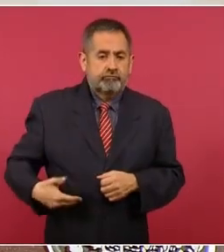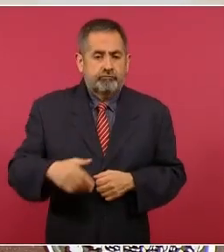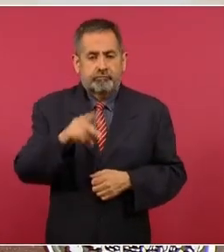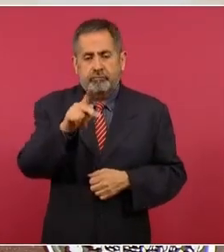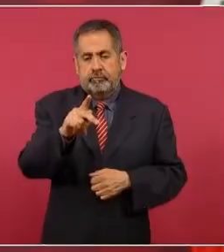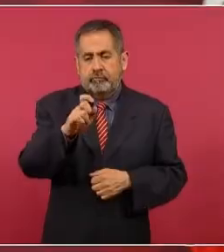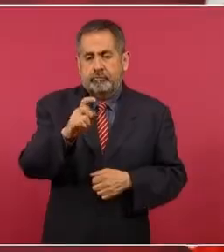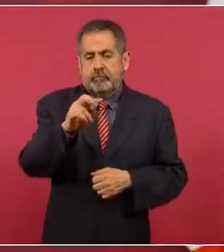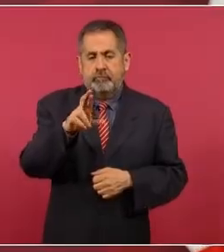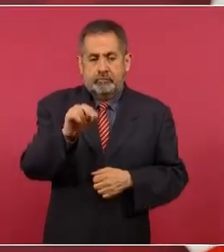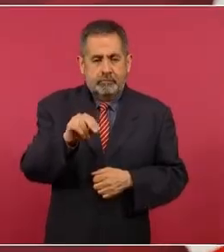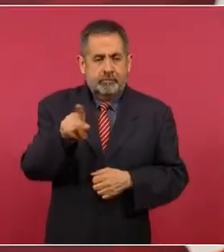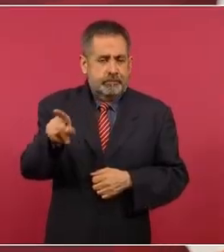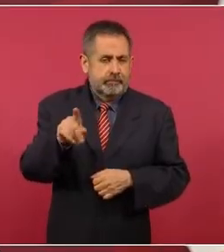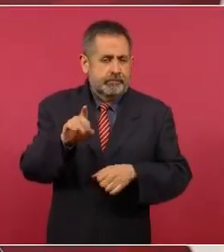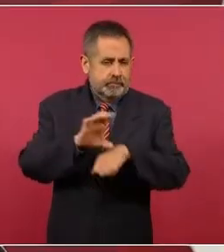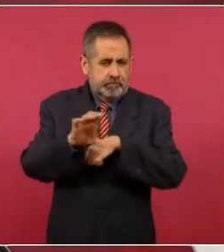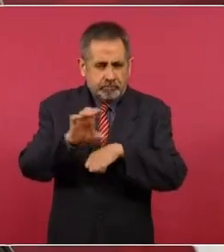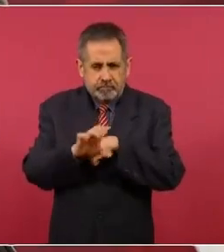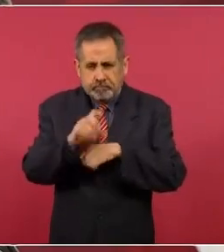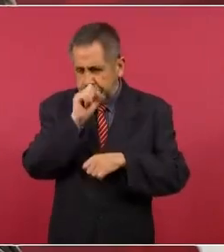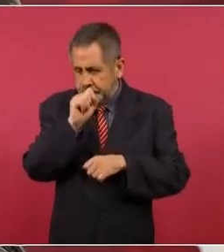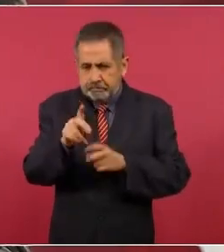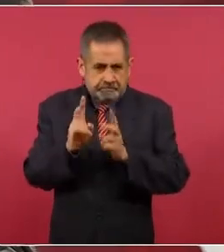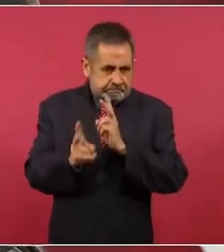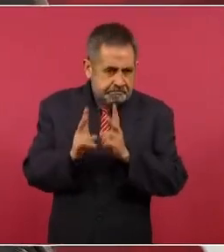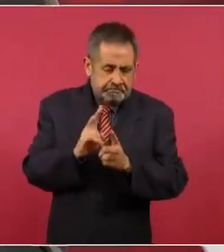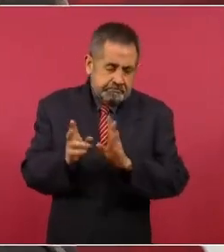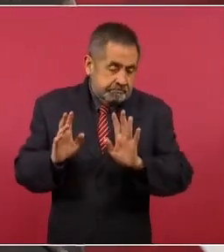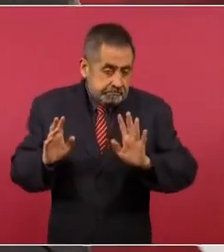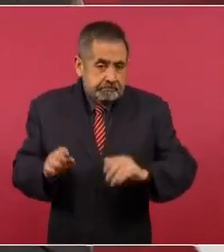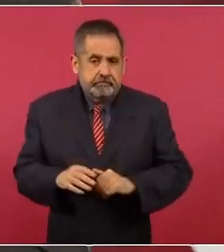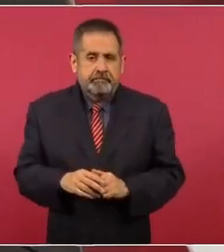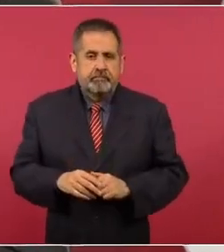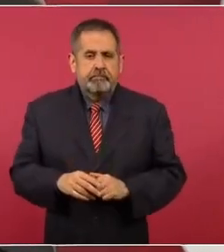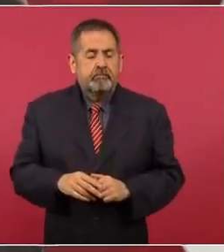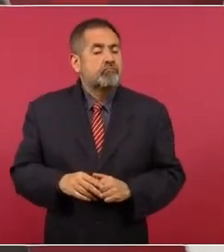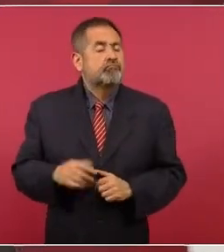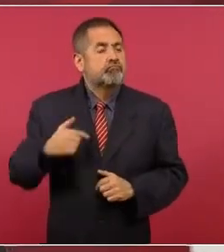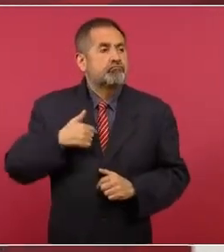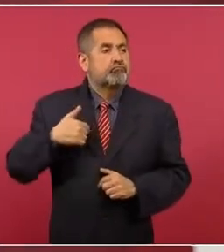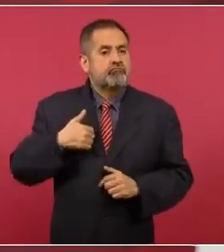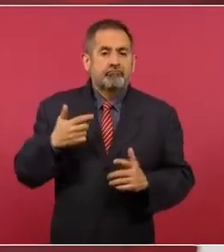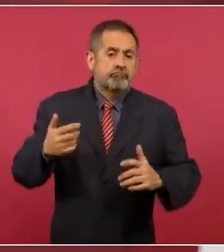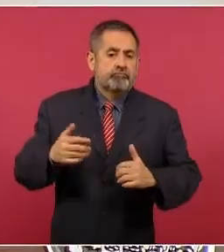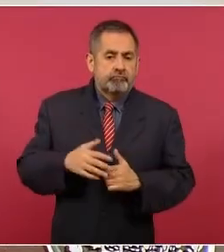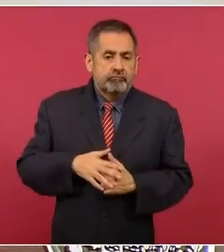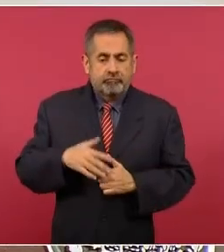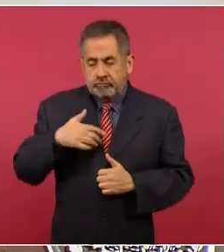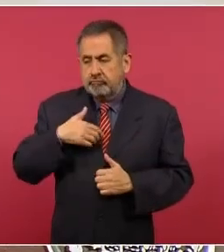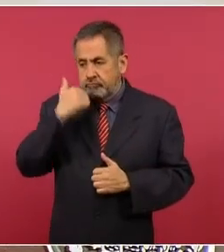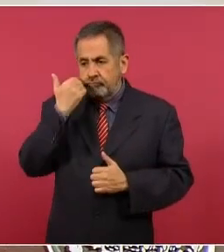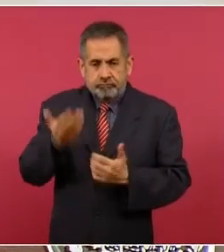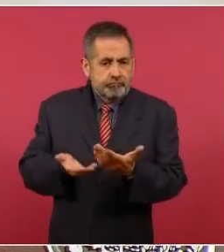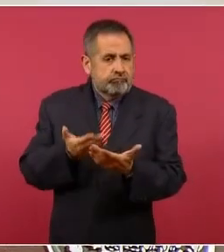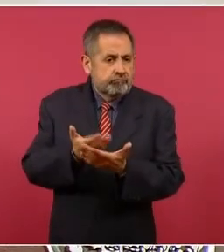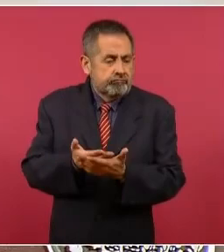Petro sobre el tema también. Y pues yo estaría dispuesto